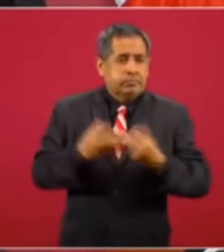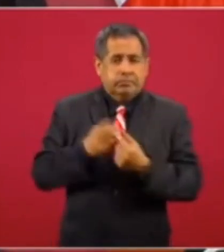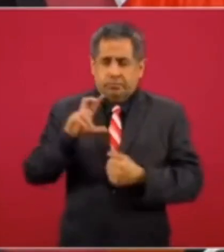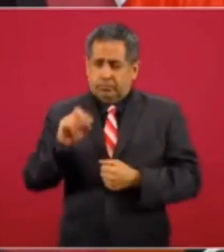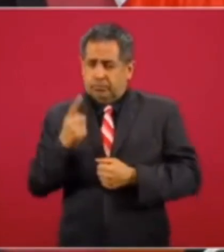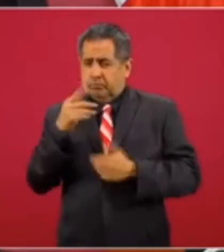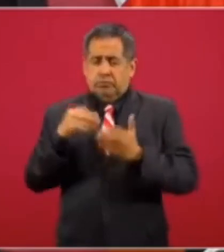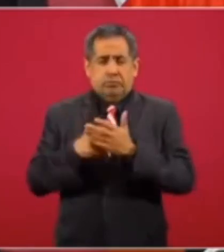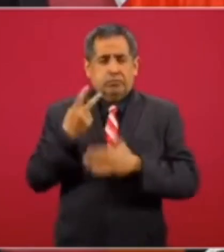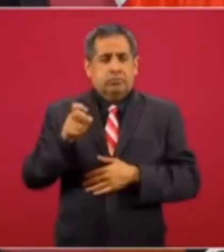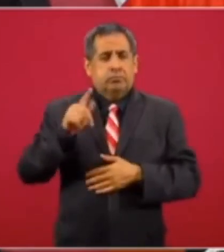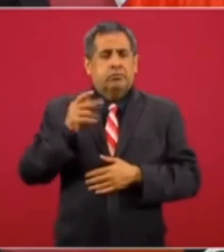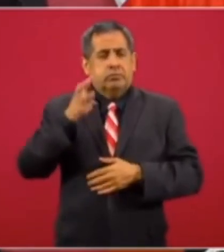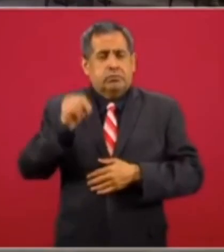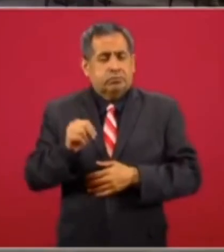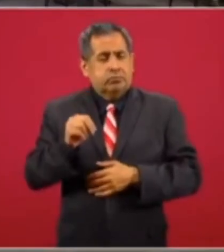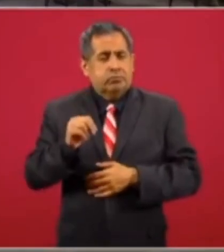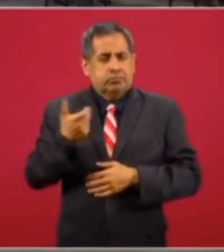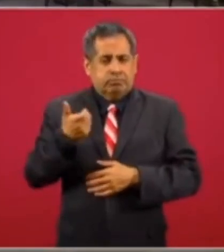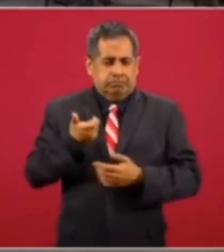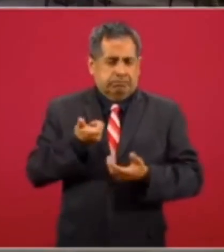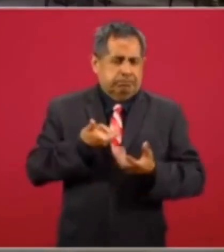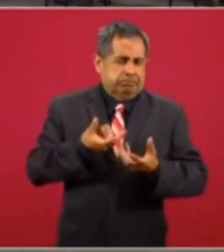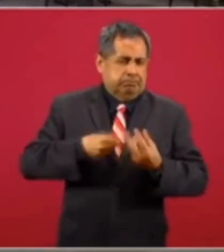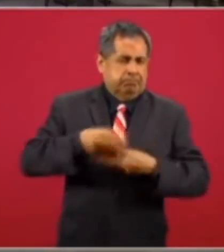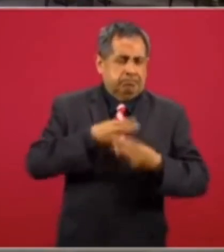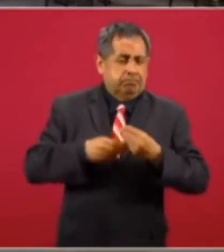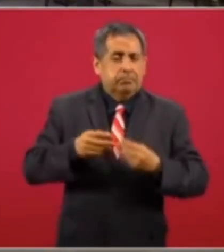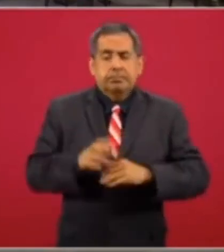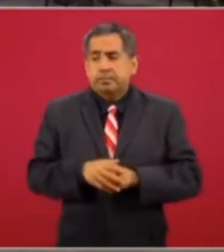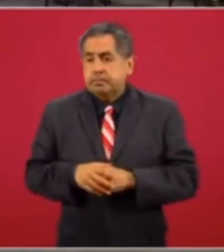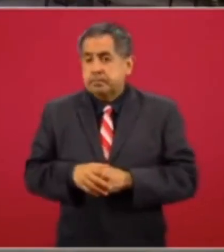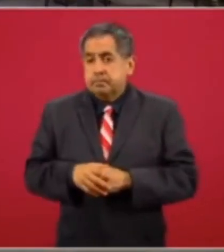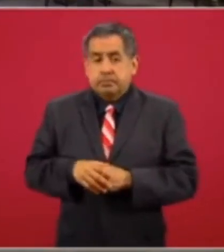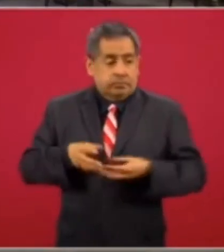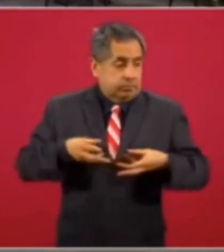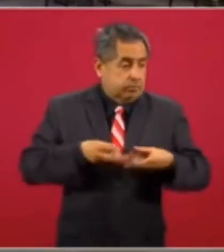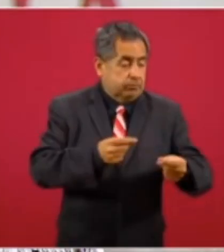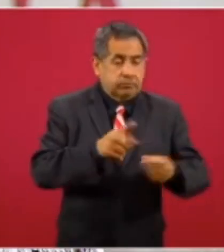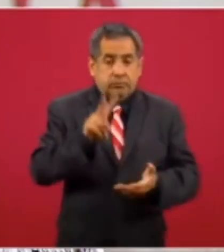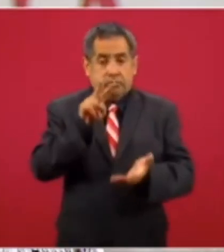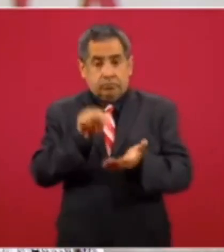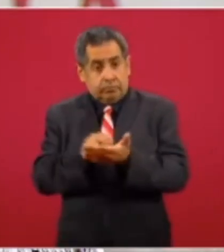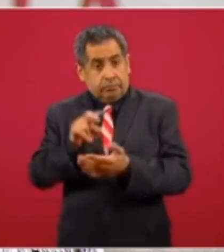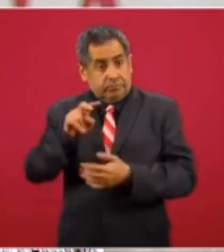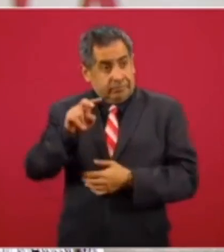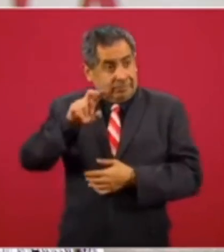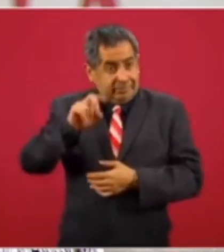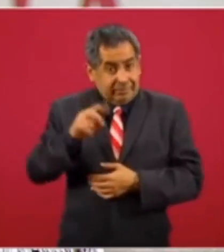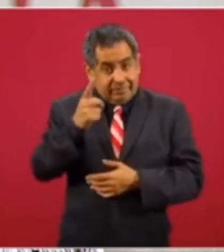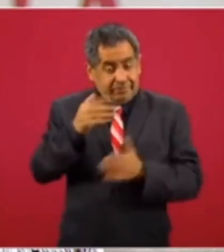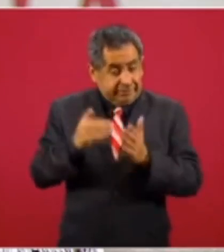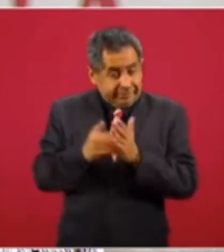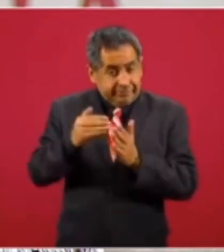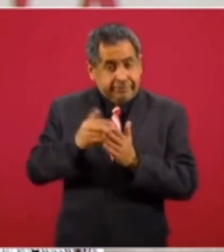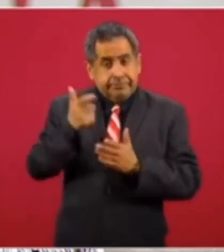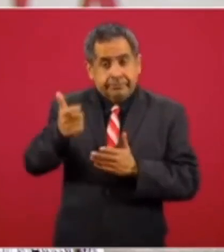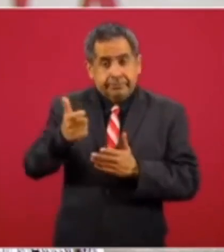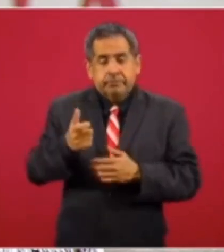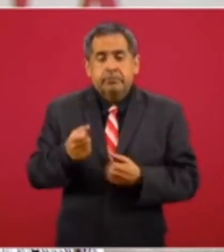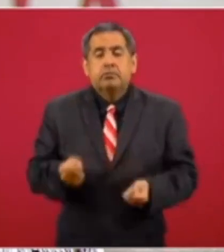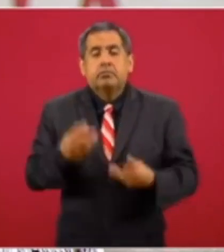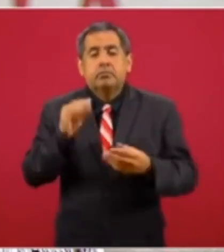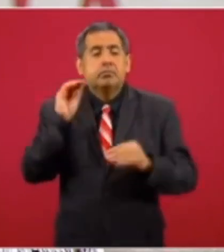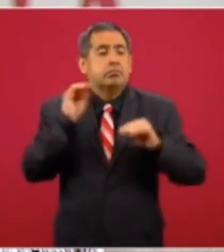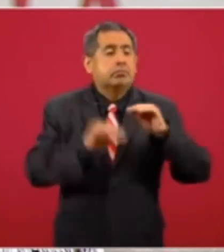doscientos setenta y nueve bebederos se ejercieron dos mil treinta y un millones de pesos y sólo se